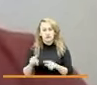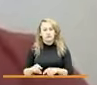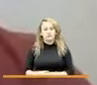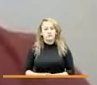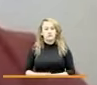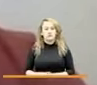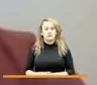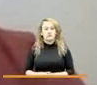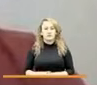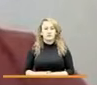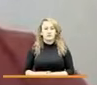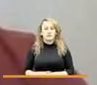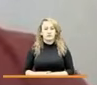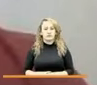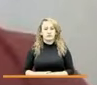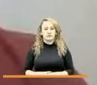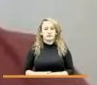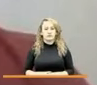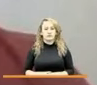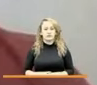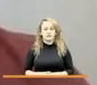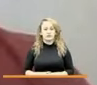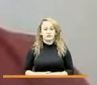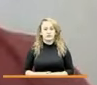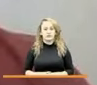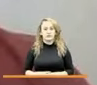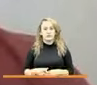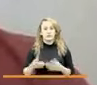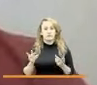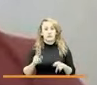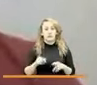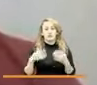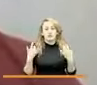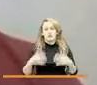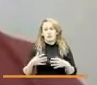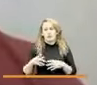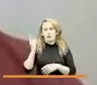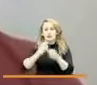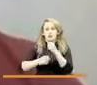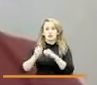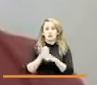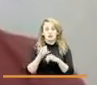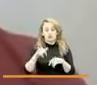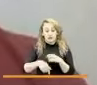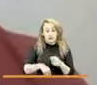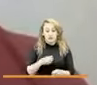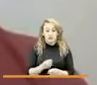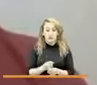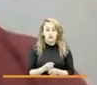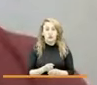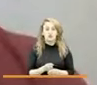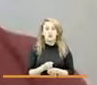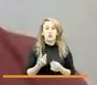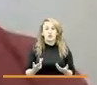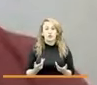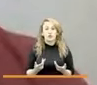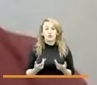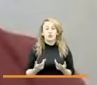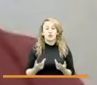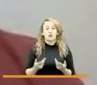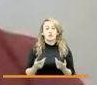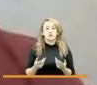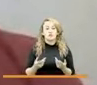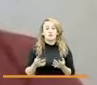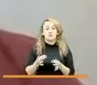pavimentos en la cabecera municipal años atrás y este año que pasó en el corregimiento de